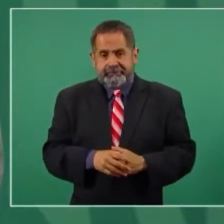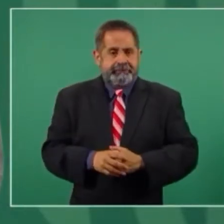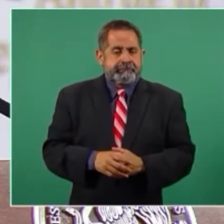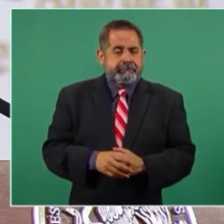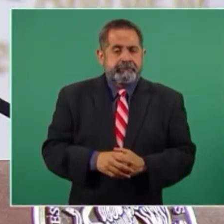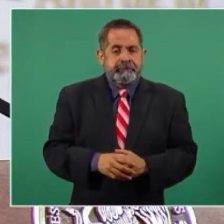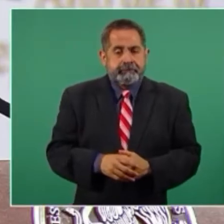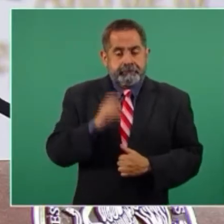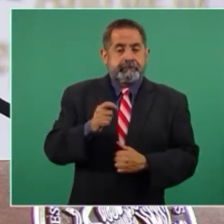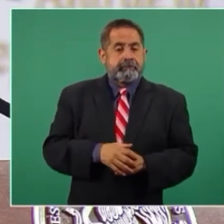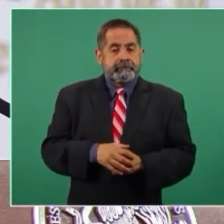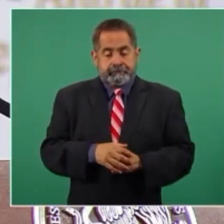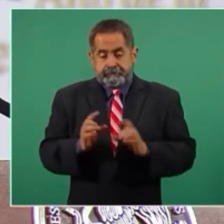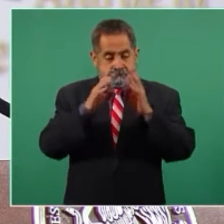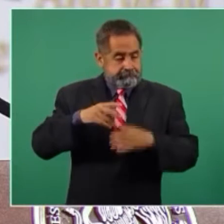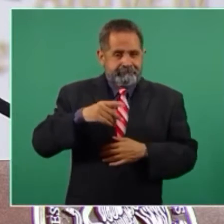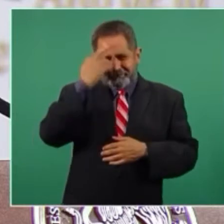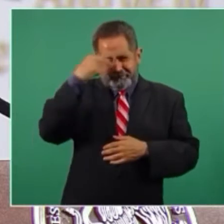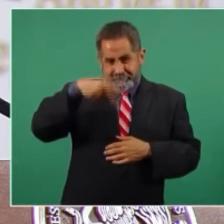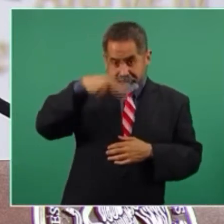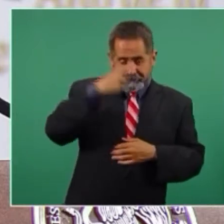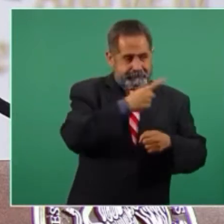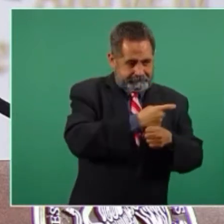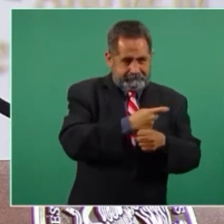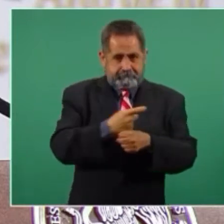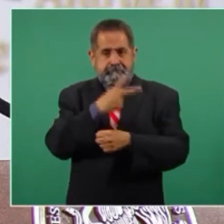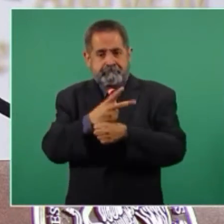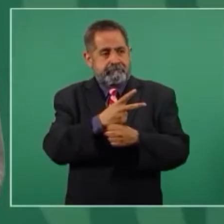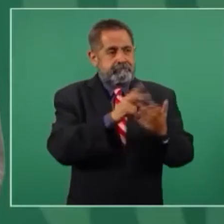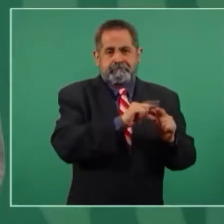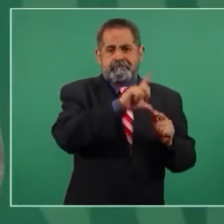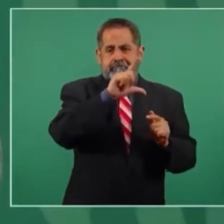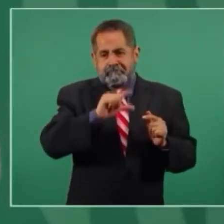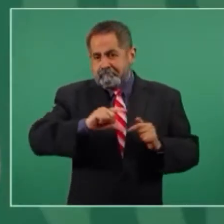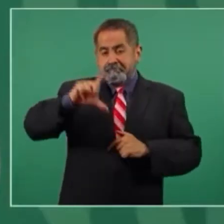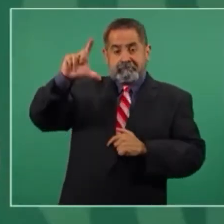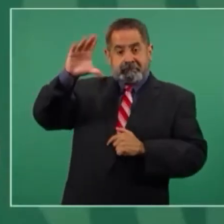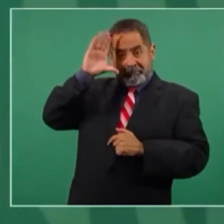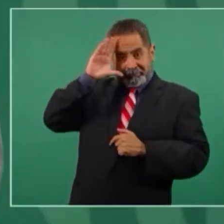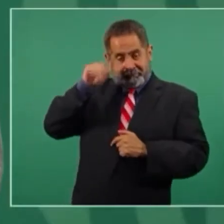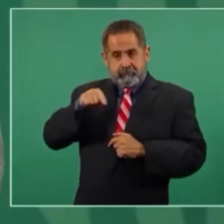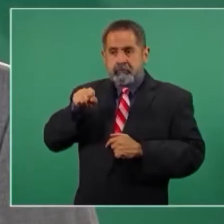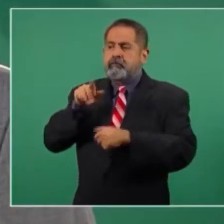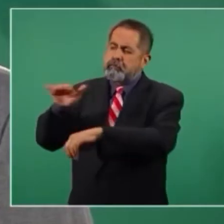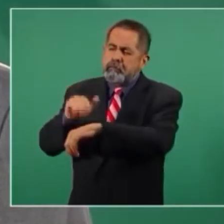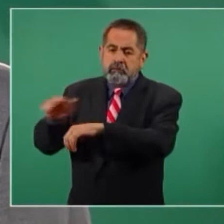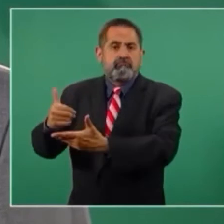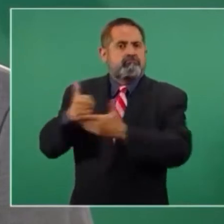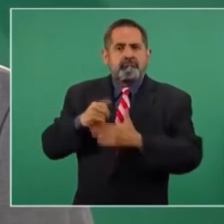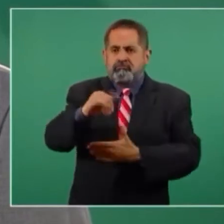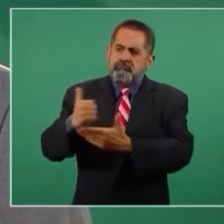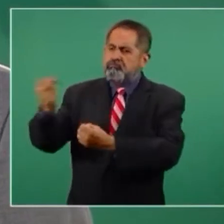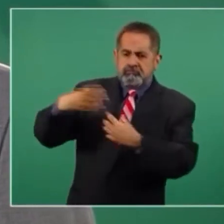Cuando se nos presentó una situación difícil, la segunda ola, recorrimos a ellos, nos ayudaron, nos